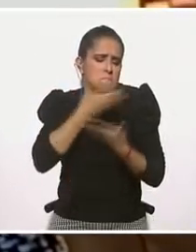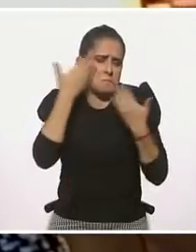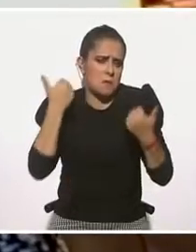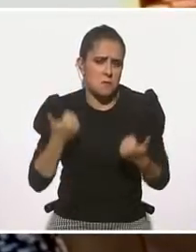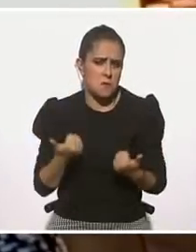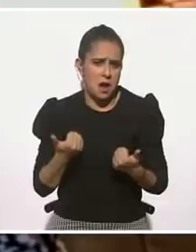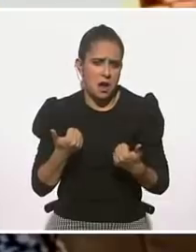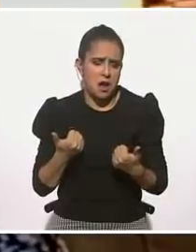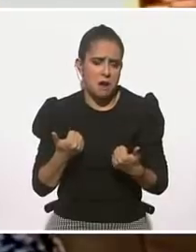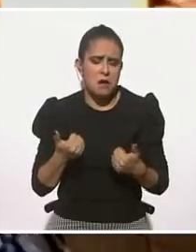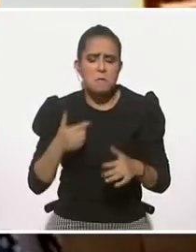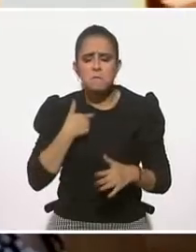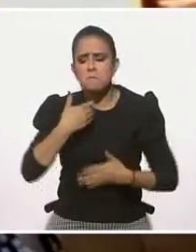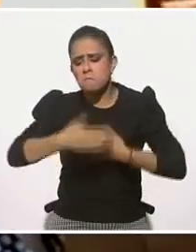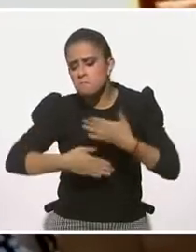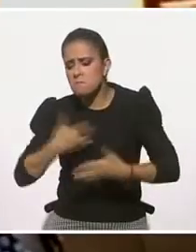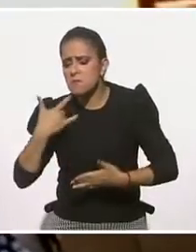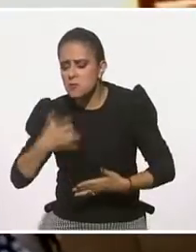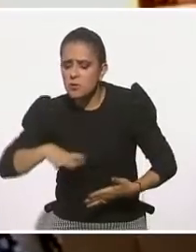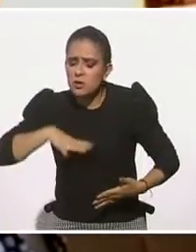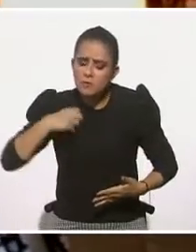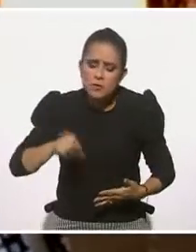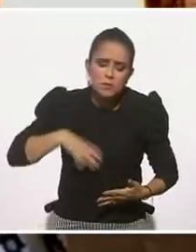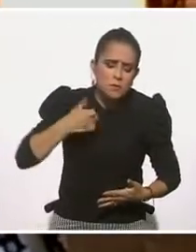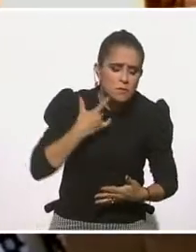vas desarrollándola.